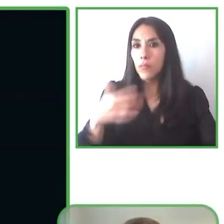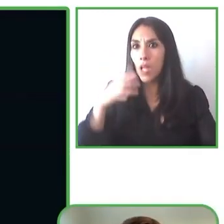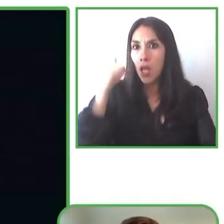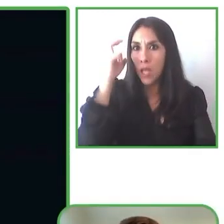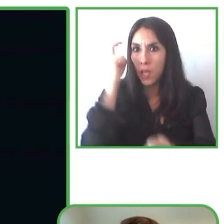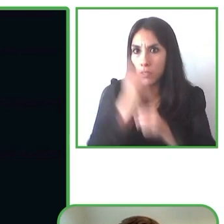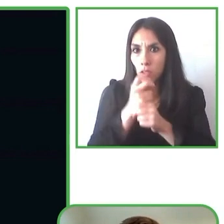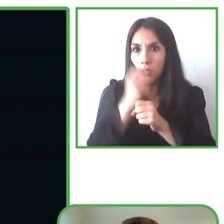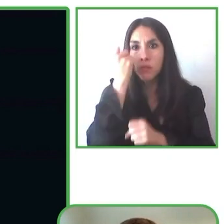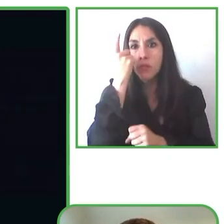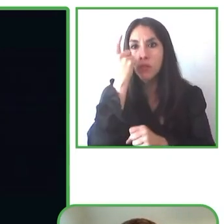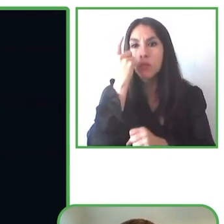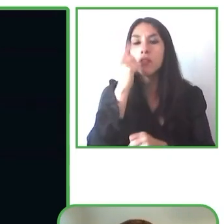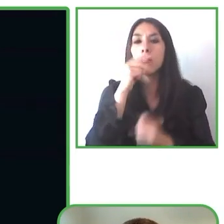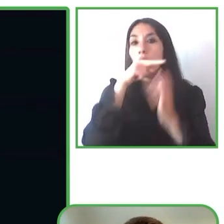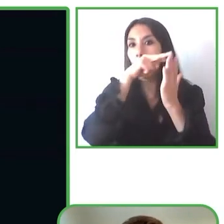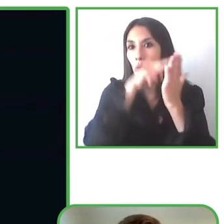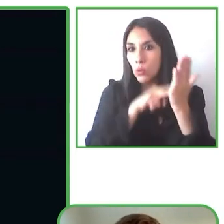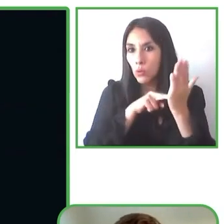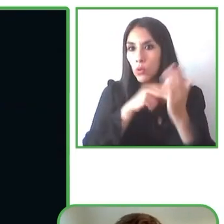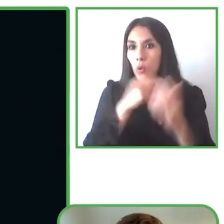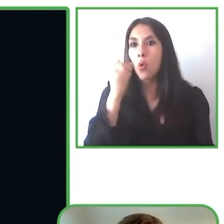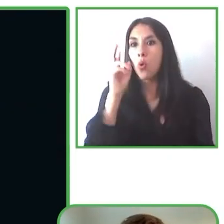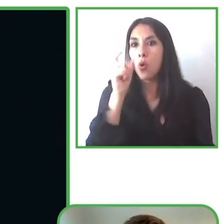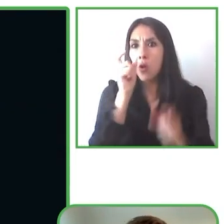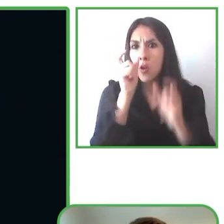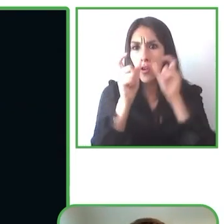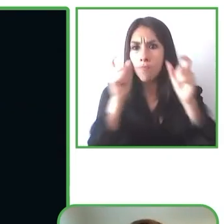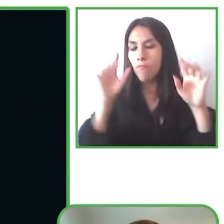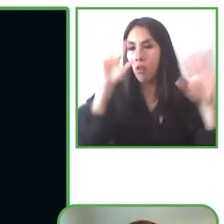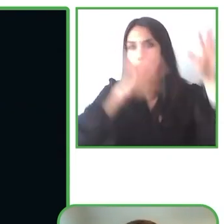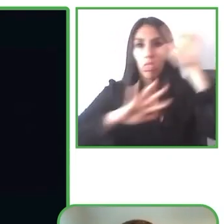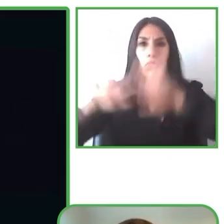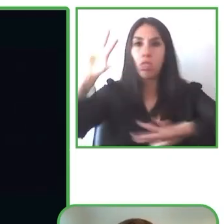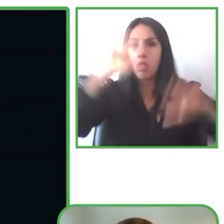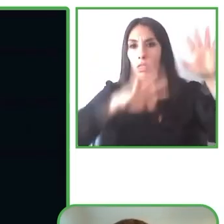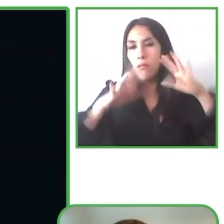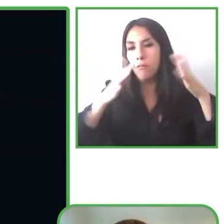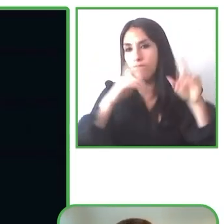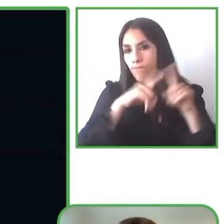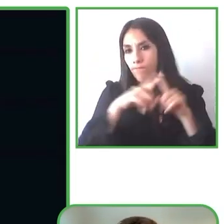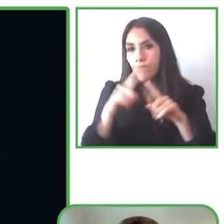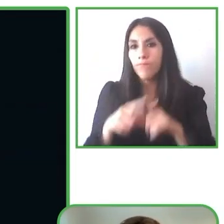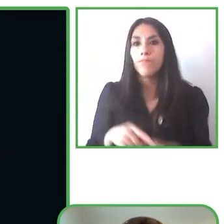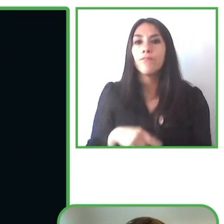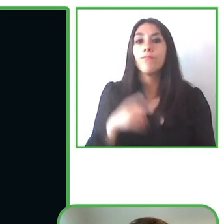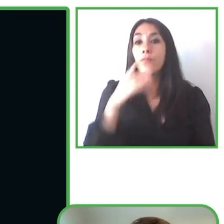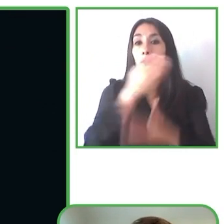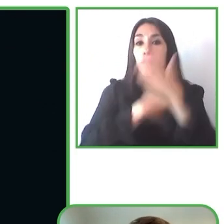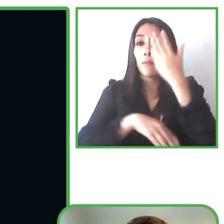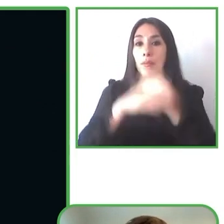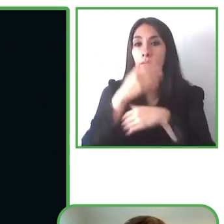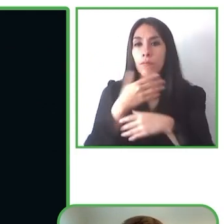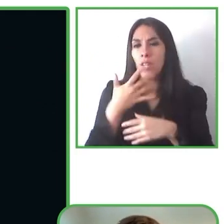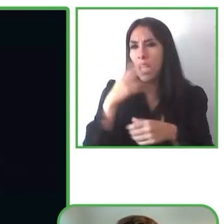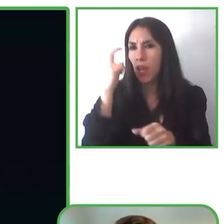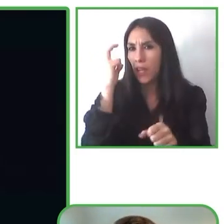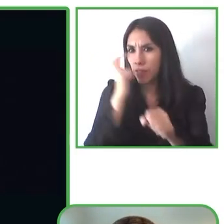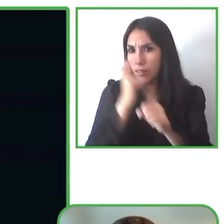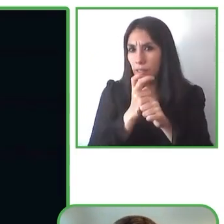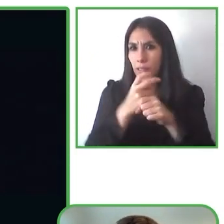para que puedan escuchar los subtítulos y así entender las películas que no son en su idioma